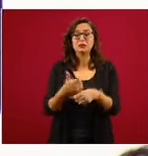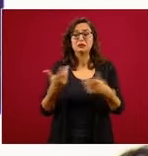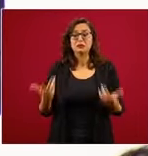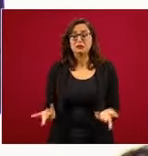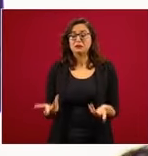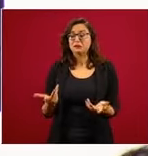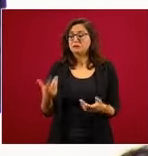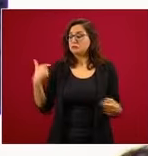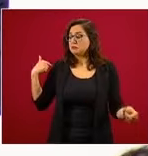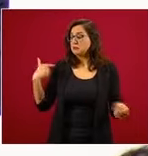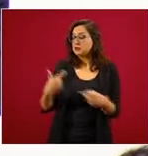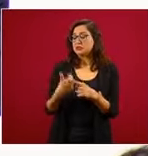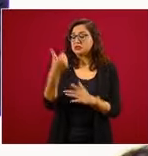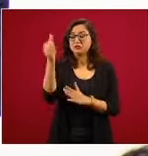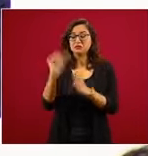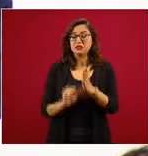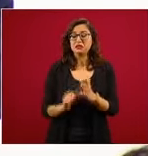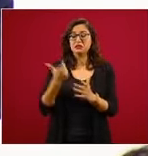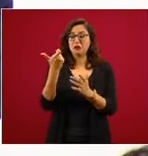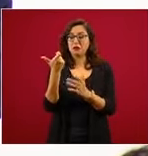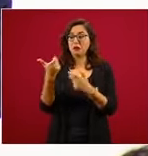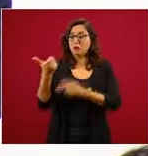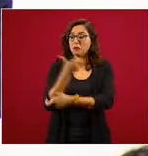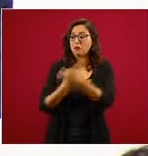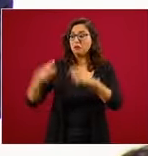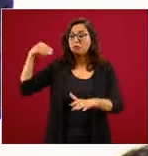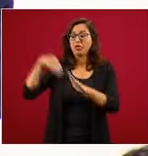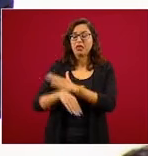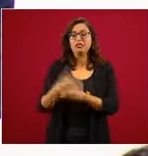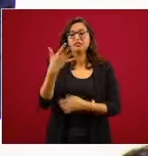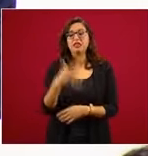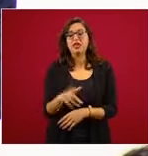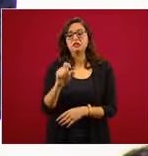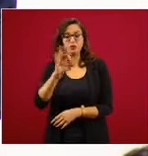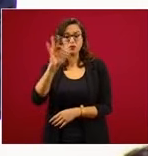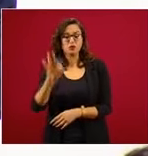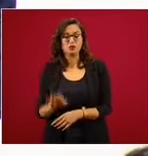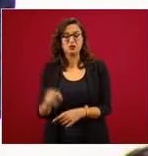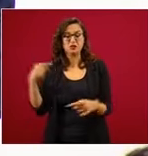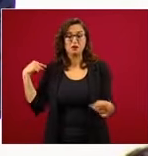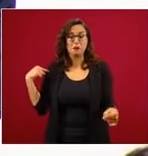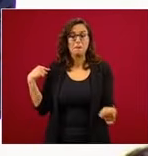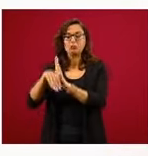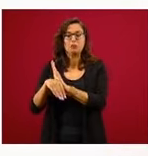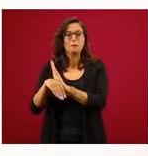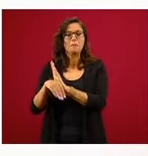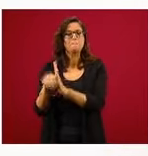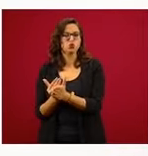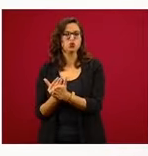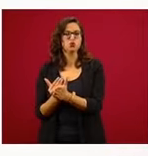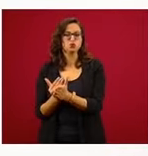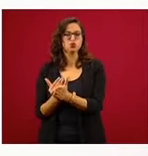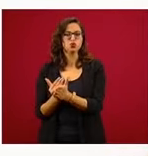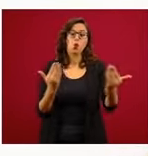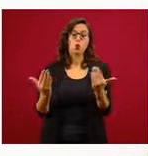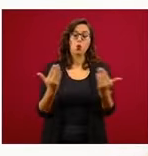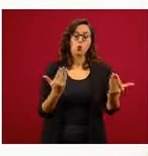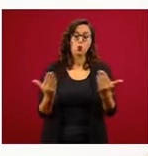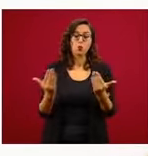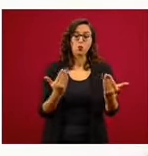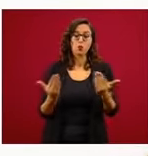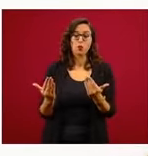ciento en el semestre, pero aún con la debacle fue menor el daño que lo que